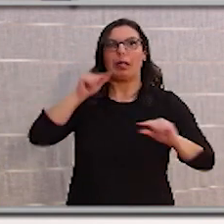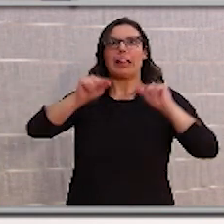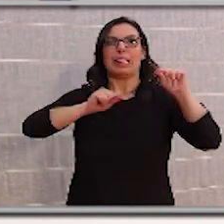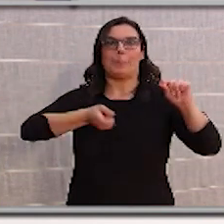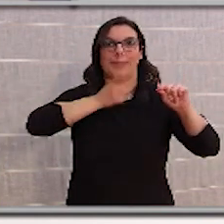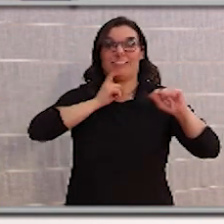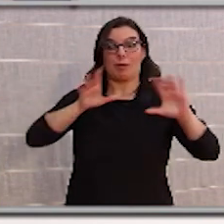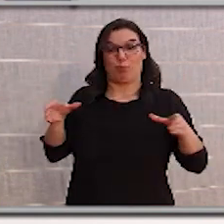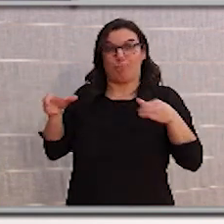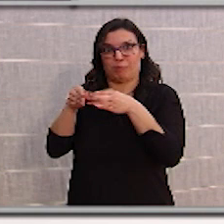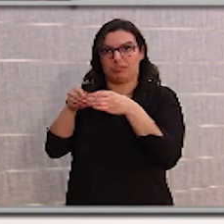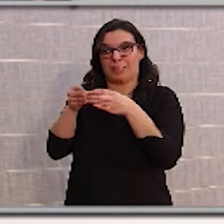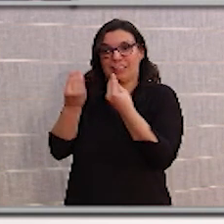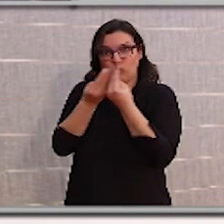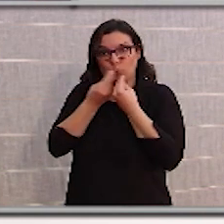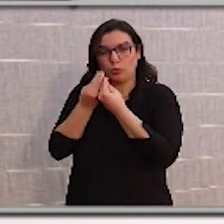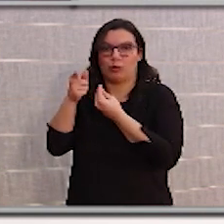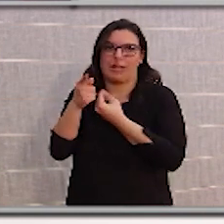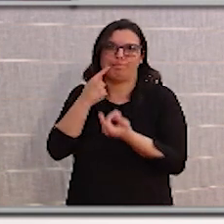es contener la difusión del virus.